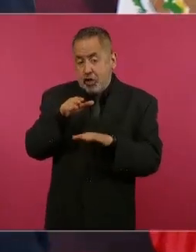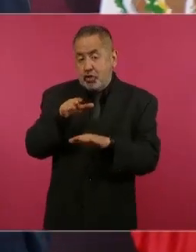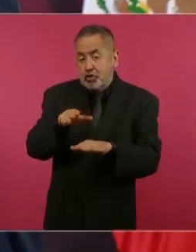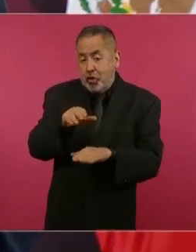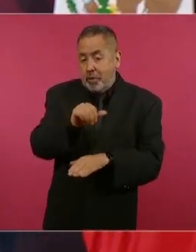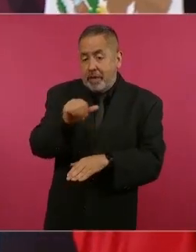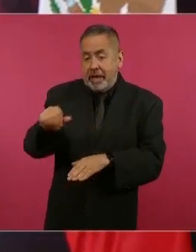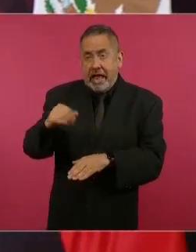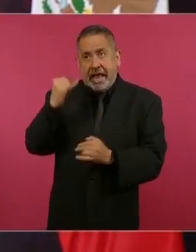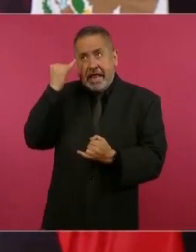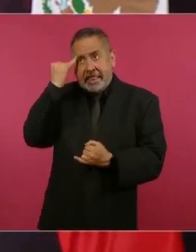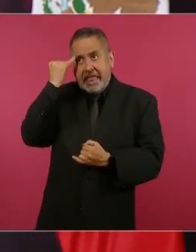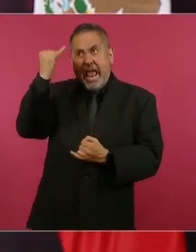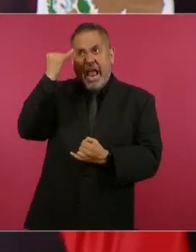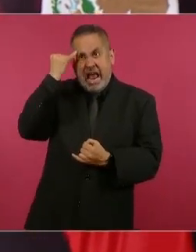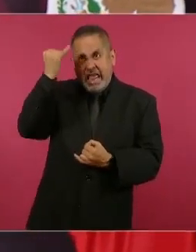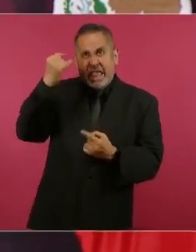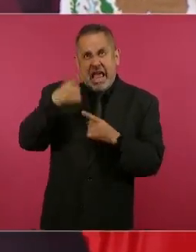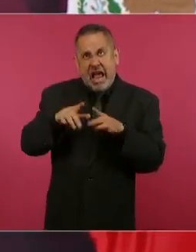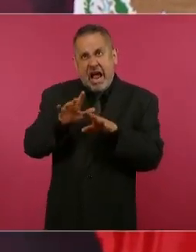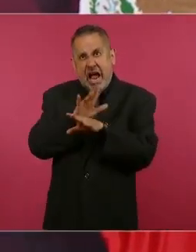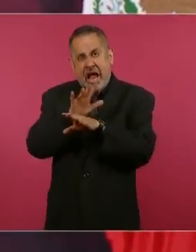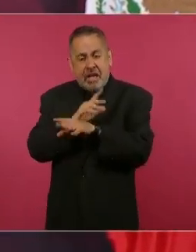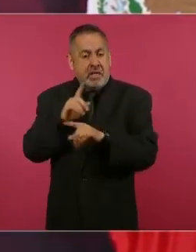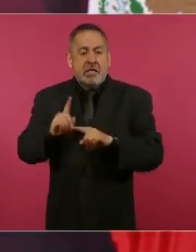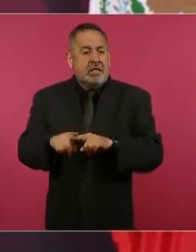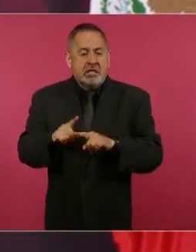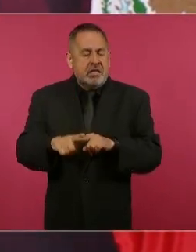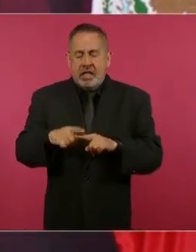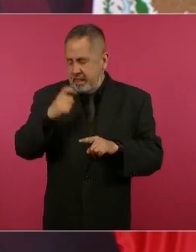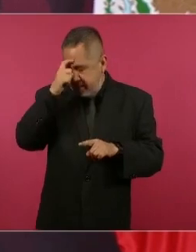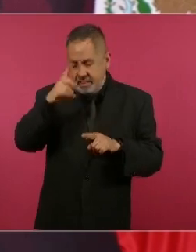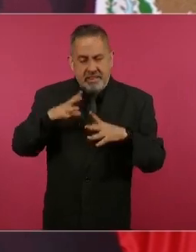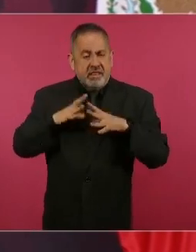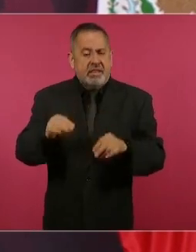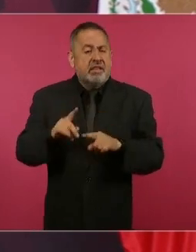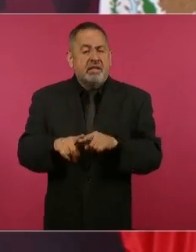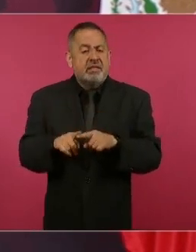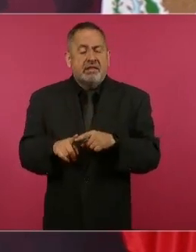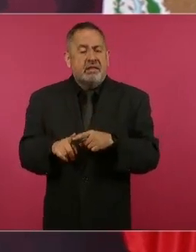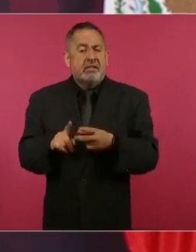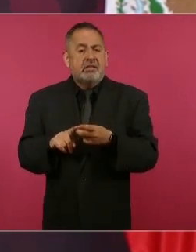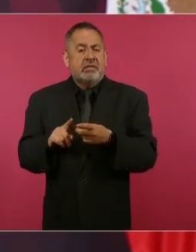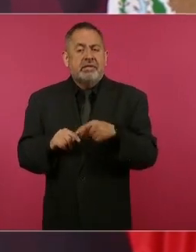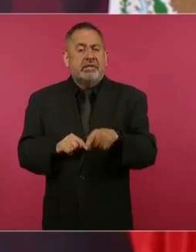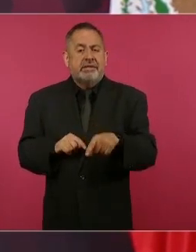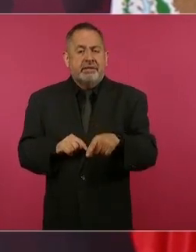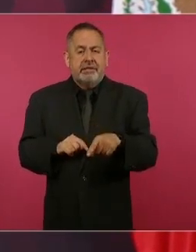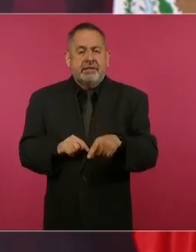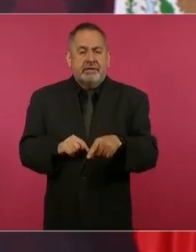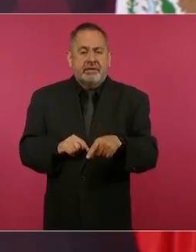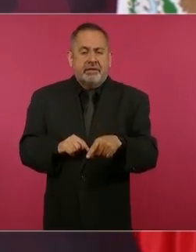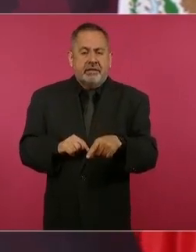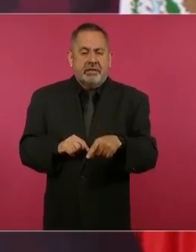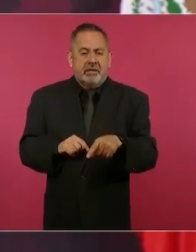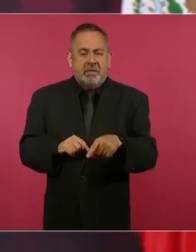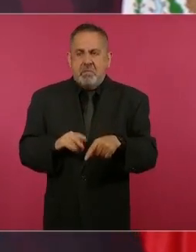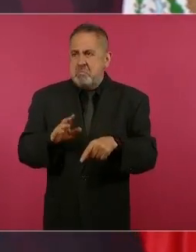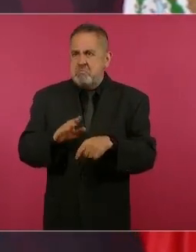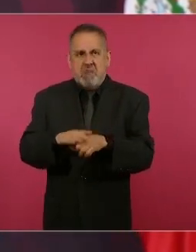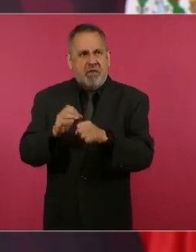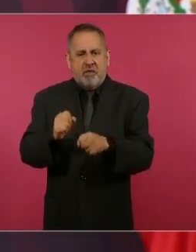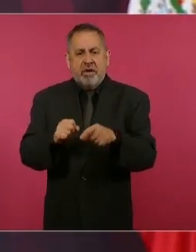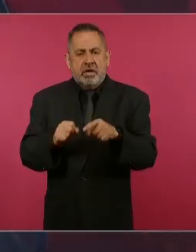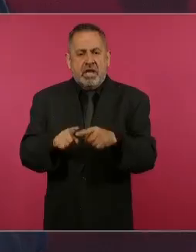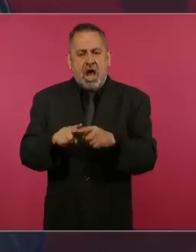vertiente ideológica se consolida